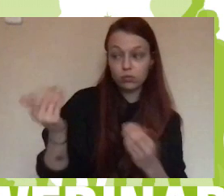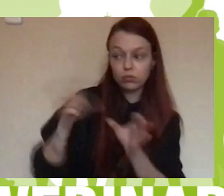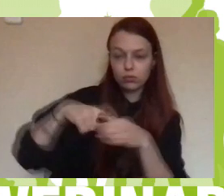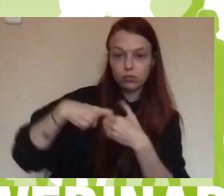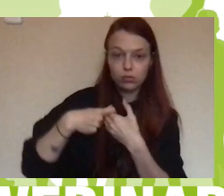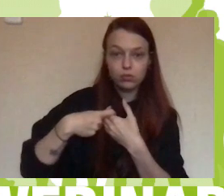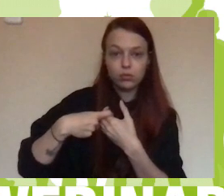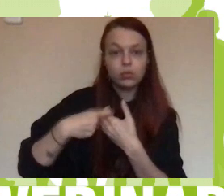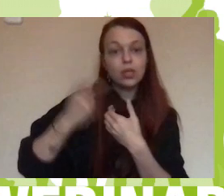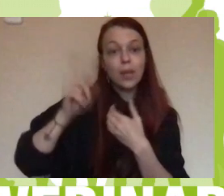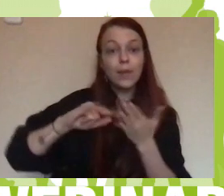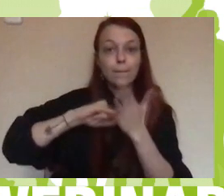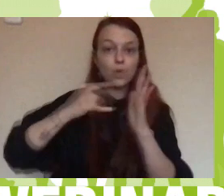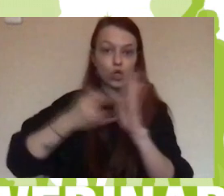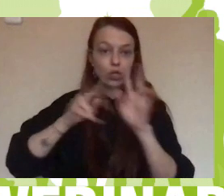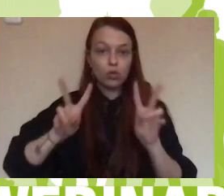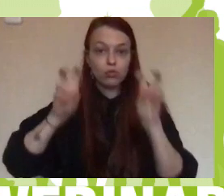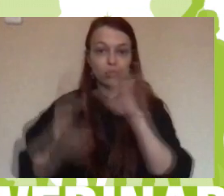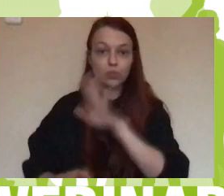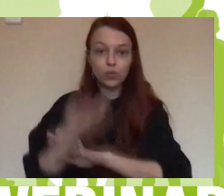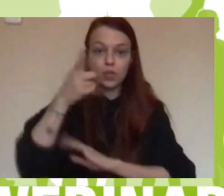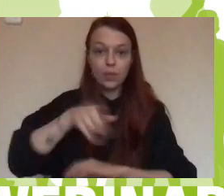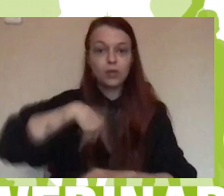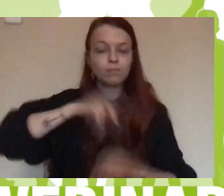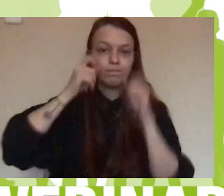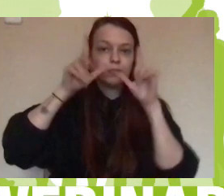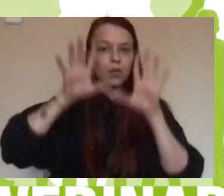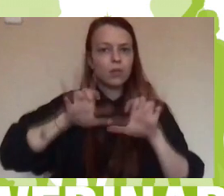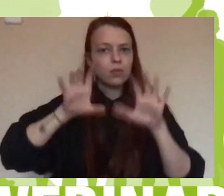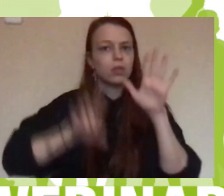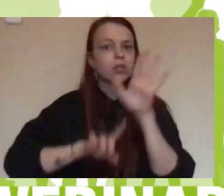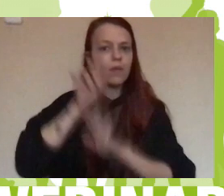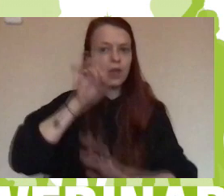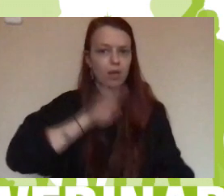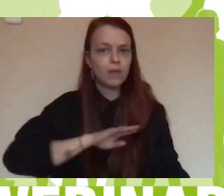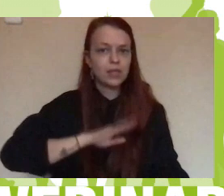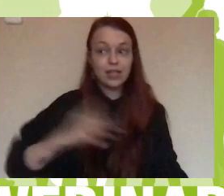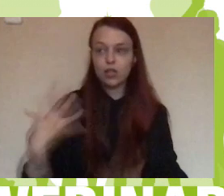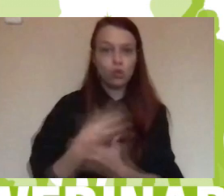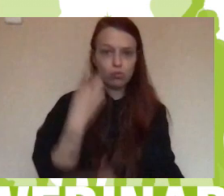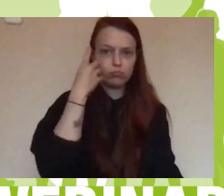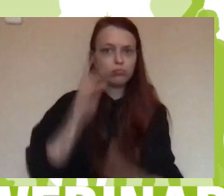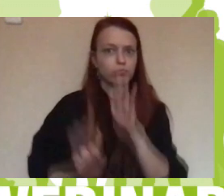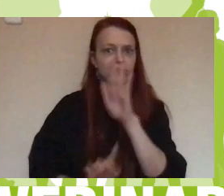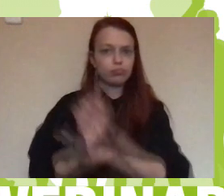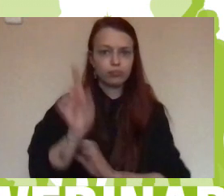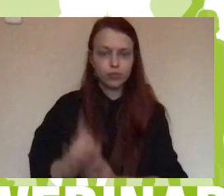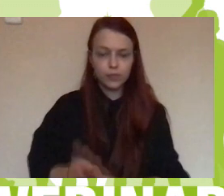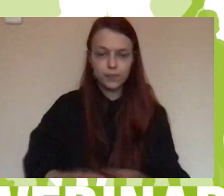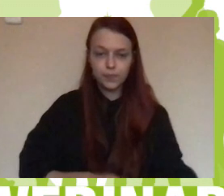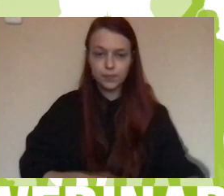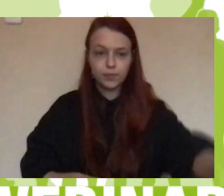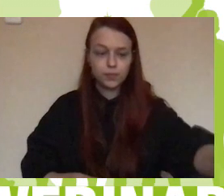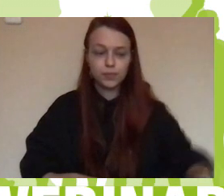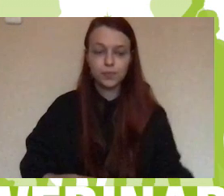múltiples proyectos y descubrimos aprendizajes y avances importantes en todo el alumnado. La siguiente parada en la